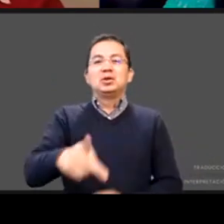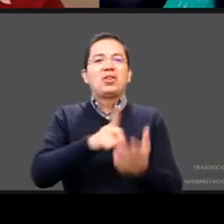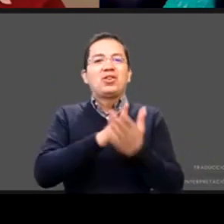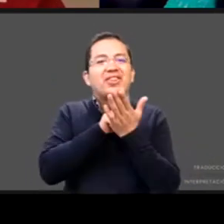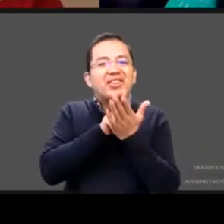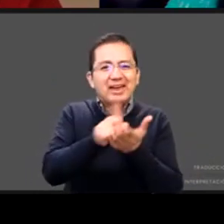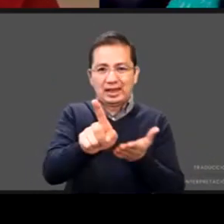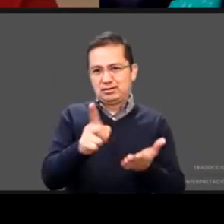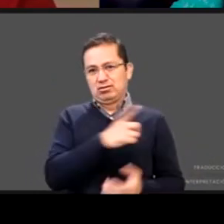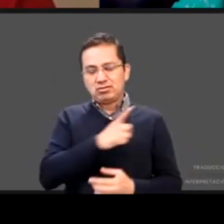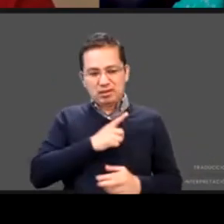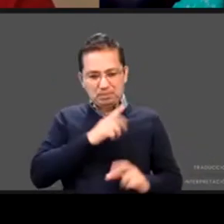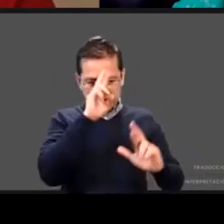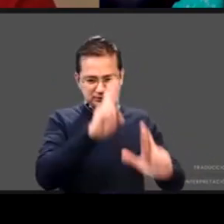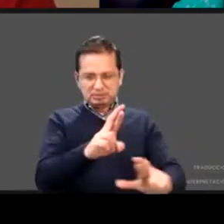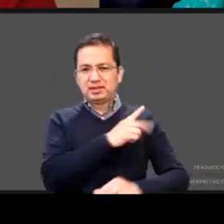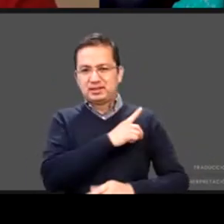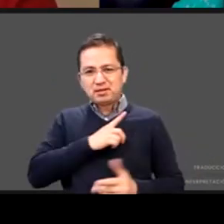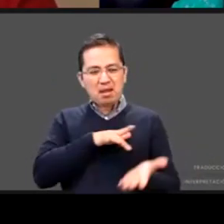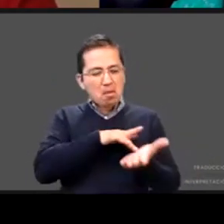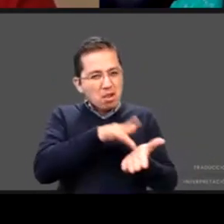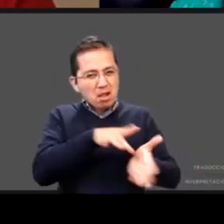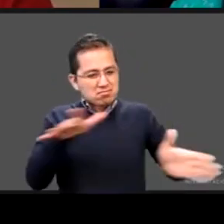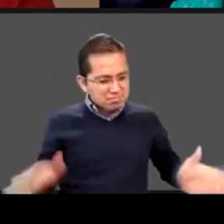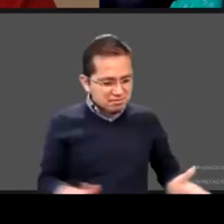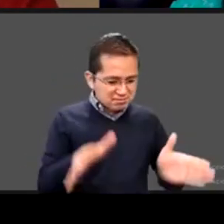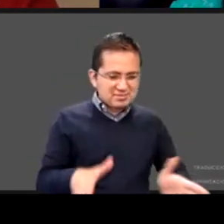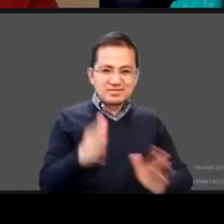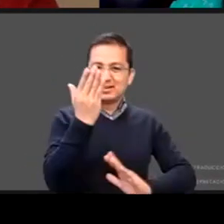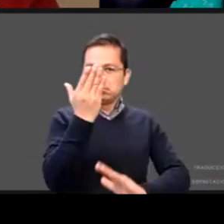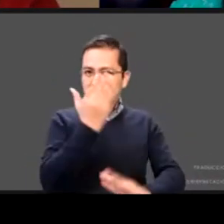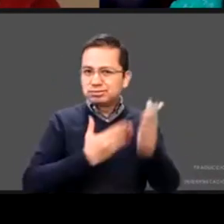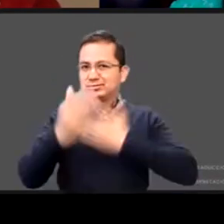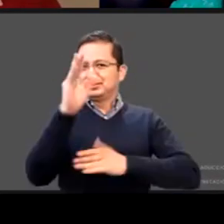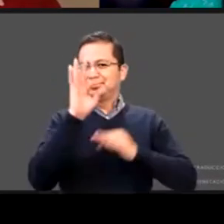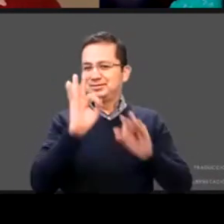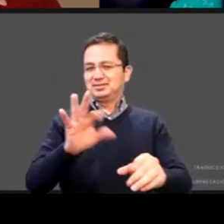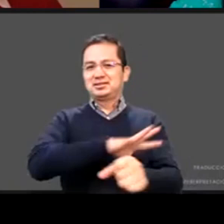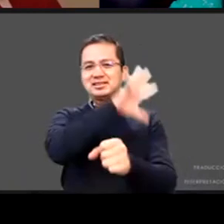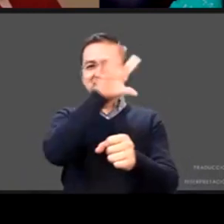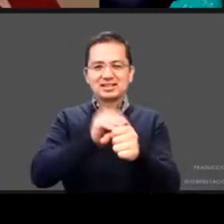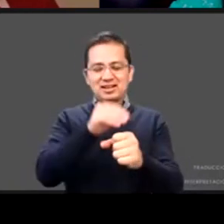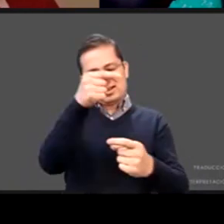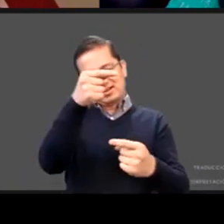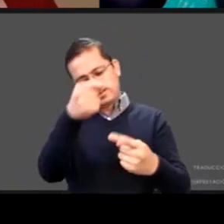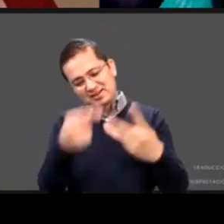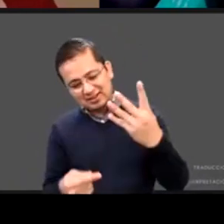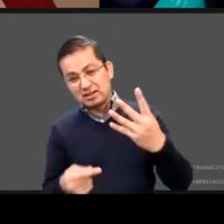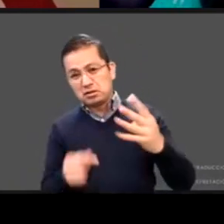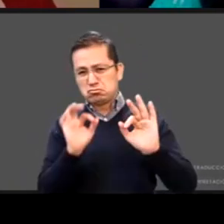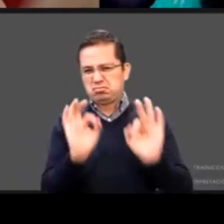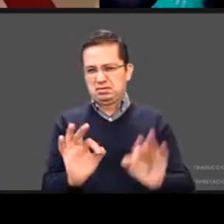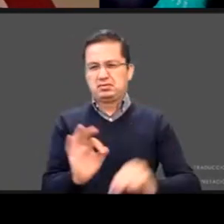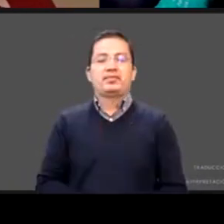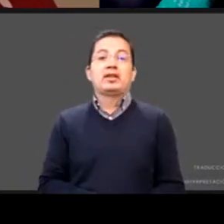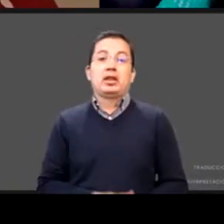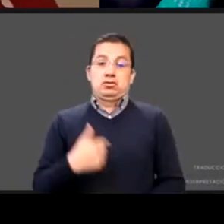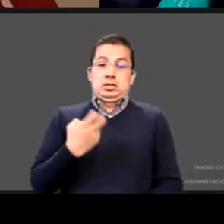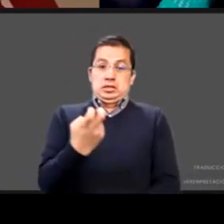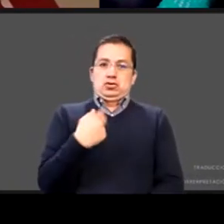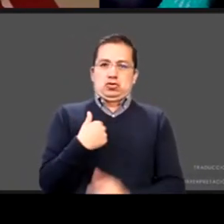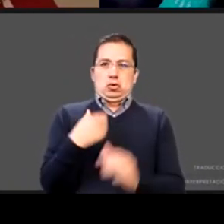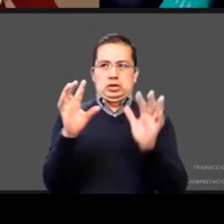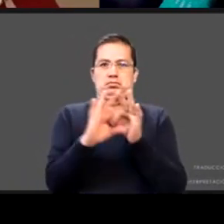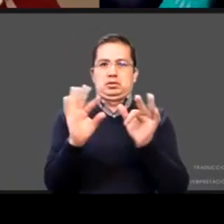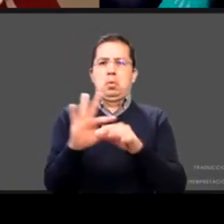la que ellos quieran desarrollarse y dándole las herramientas necesarias para que ellos puedan tomar las mejores decisiones posibles lo acoto porque de repente nosotros tendemos a caer en